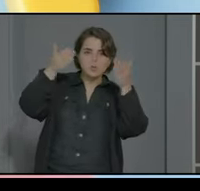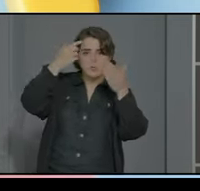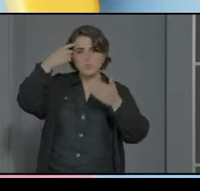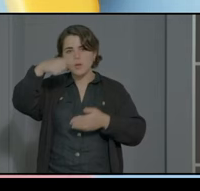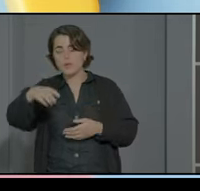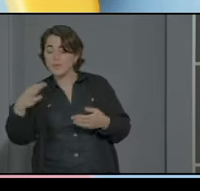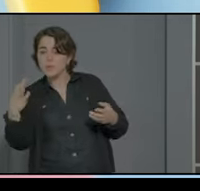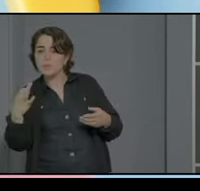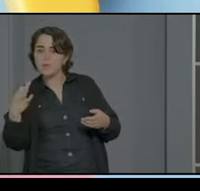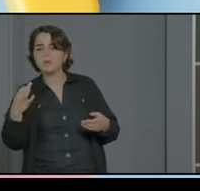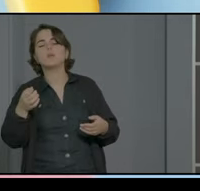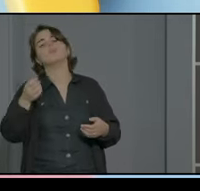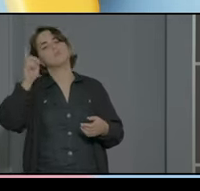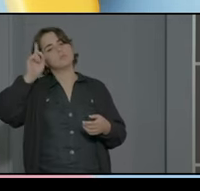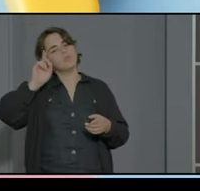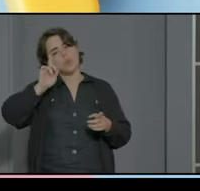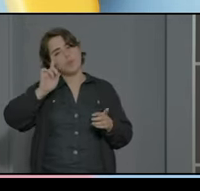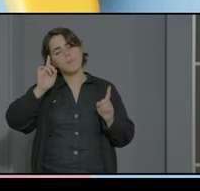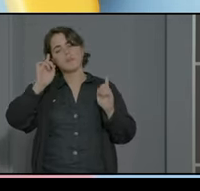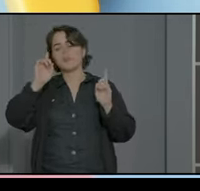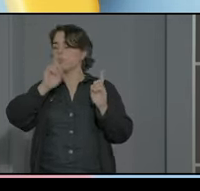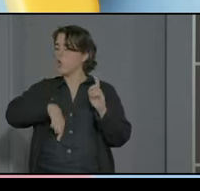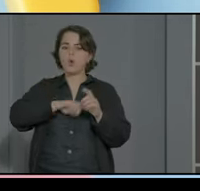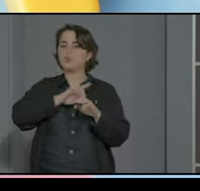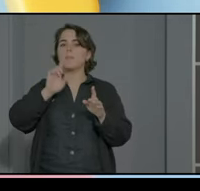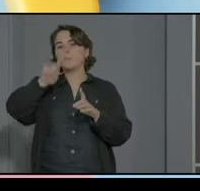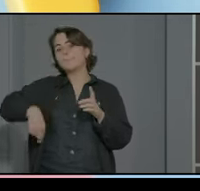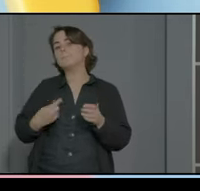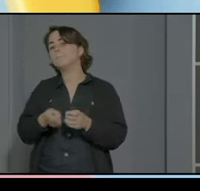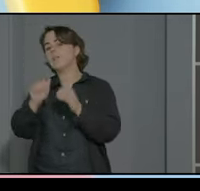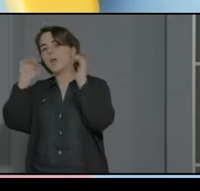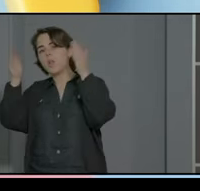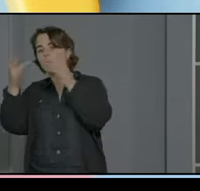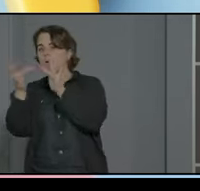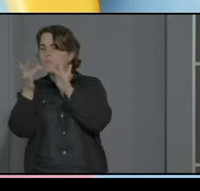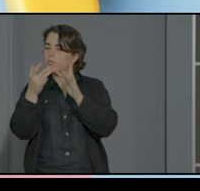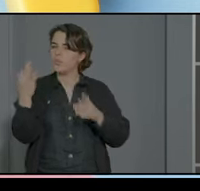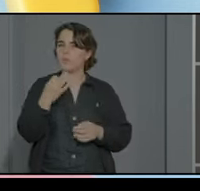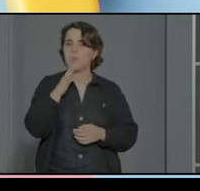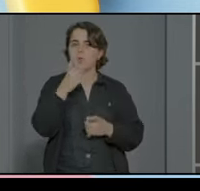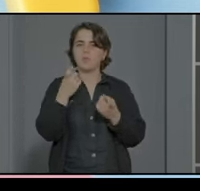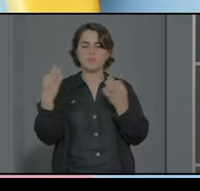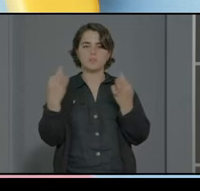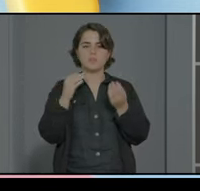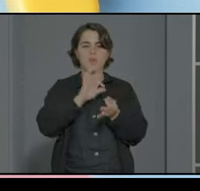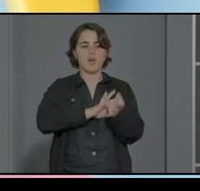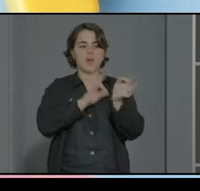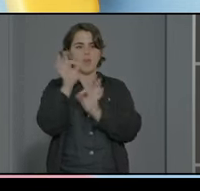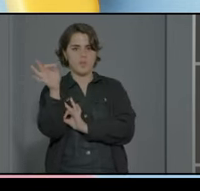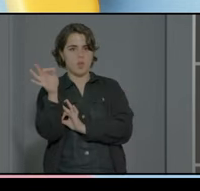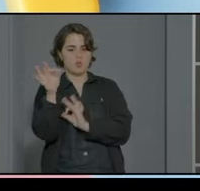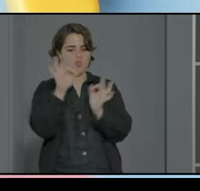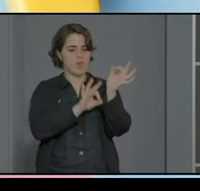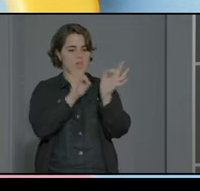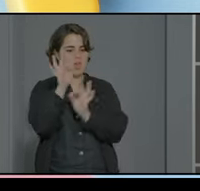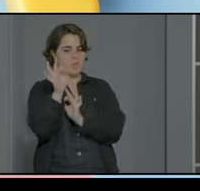a sus alumnos concretos porque como hemos hablado millones de veces la diversidad es brutal tenemos gemelos en el cole y esos gemelos